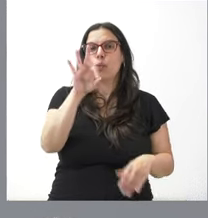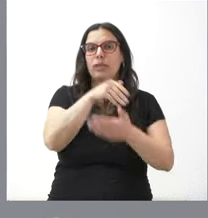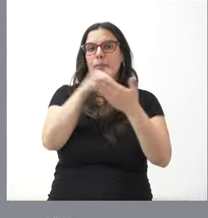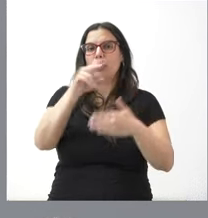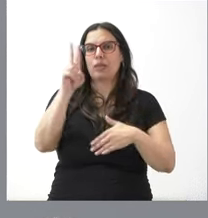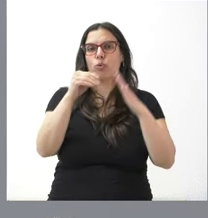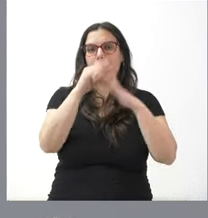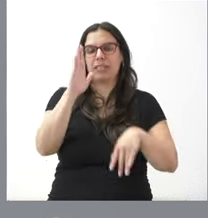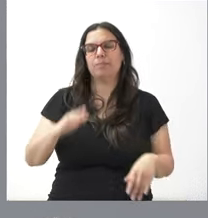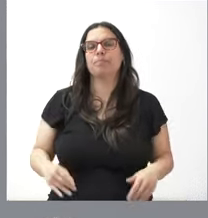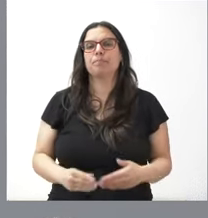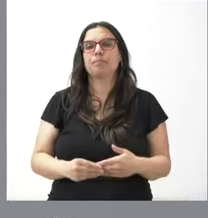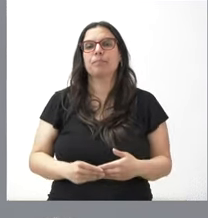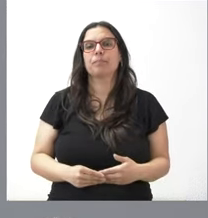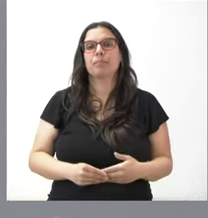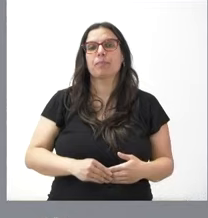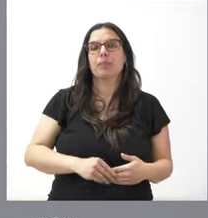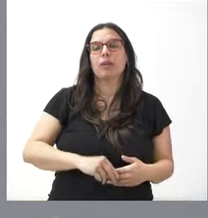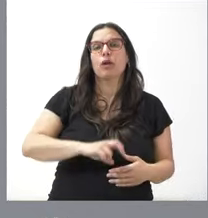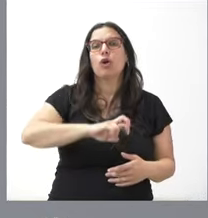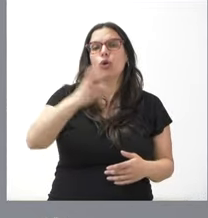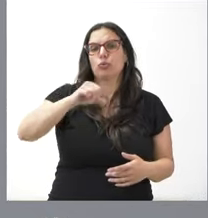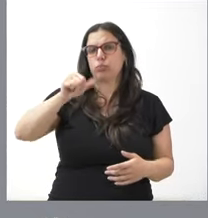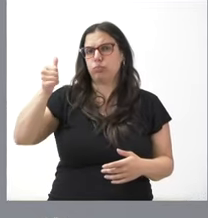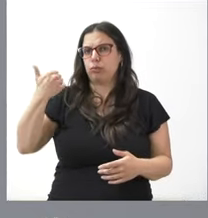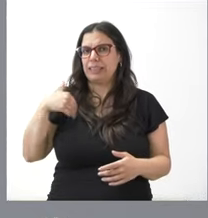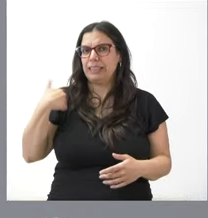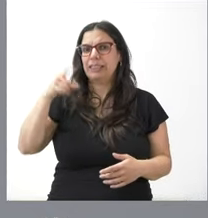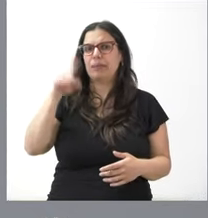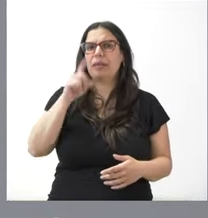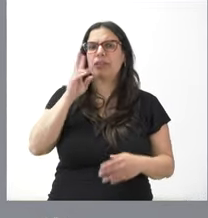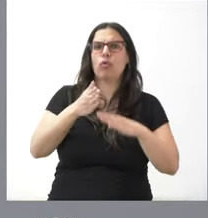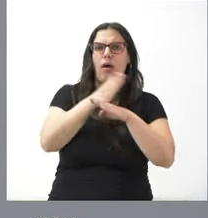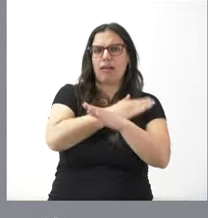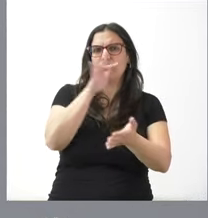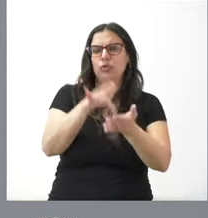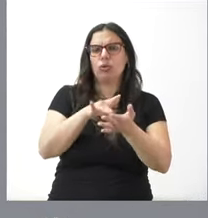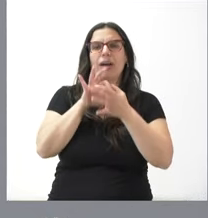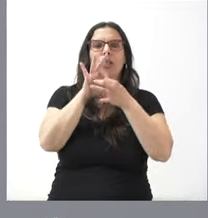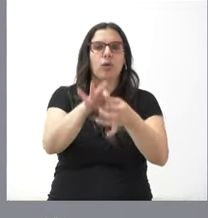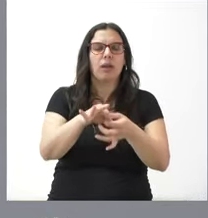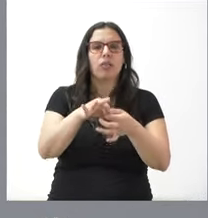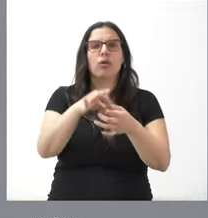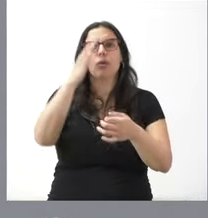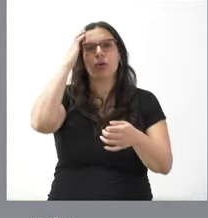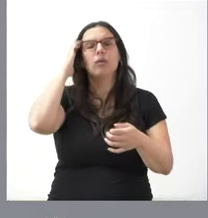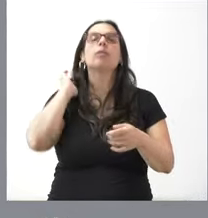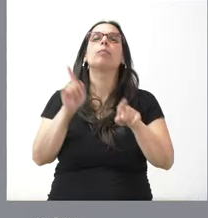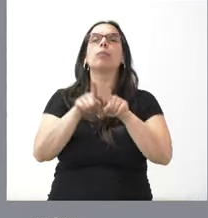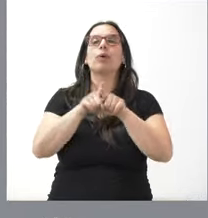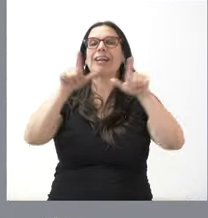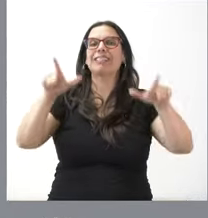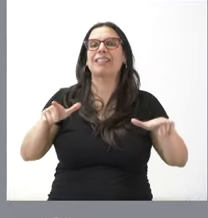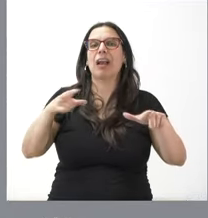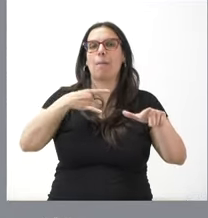de euros. Esto se acompaña en otros expedientes que habrán visto ustedes previamente, que tiene que ver con todo lo que son las salas blancas de